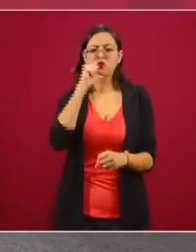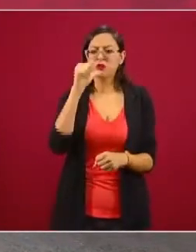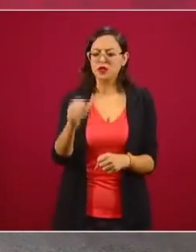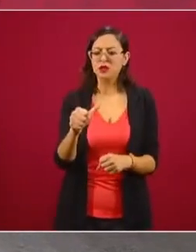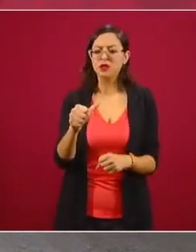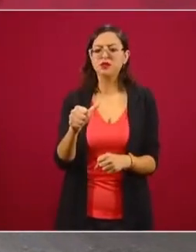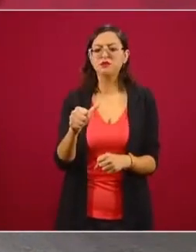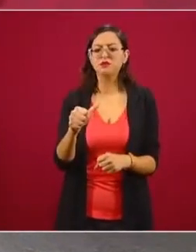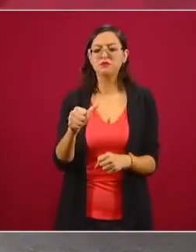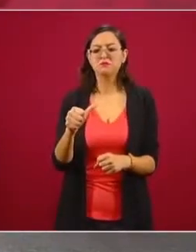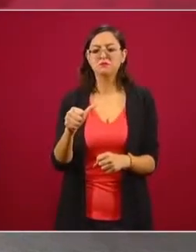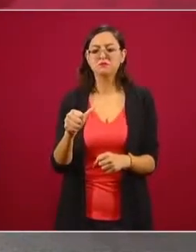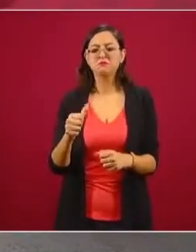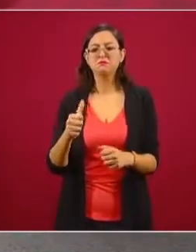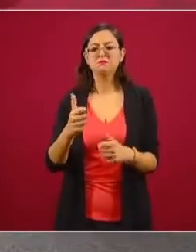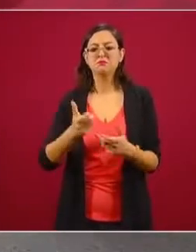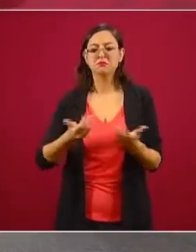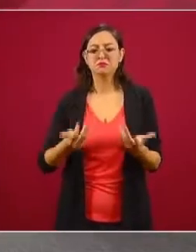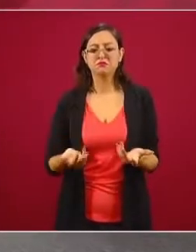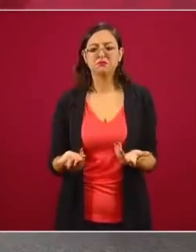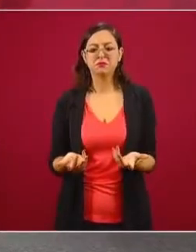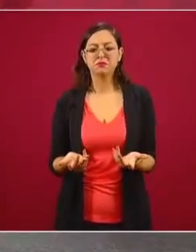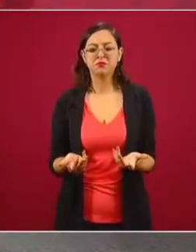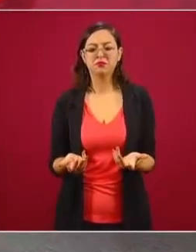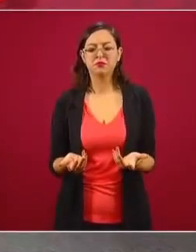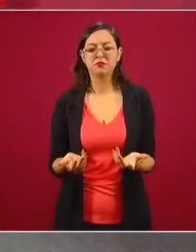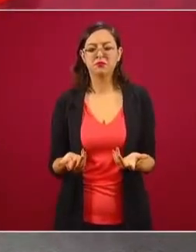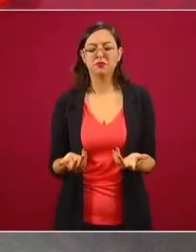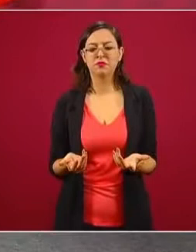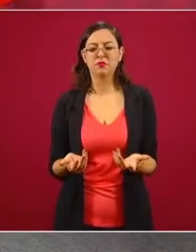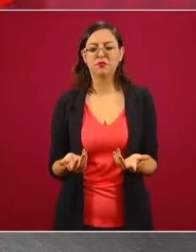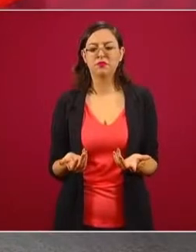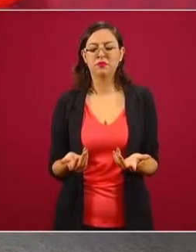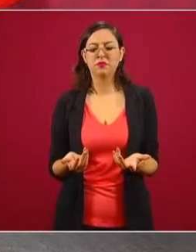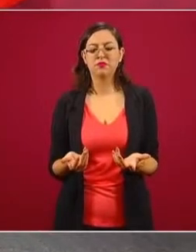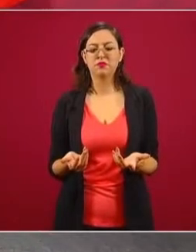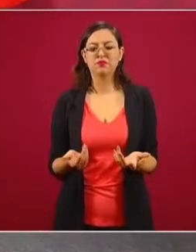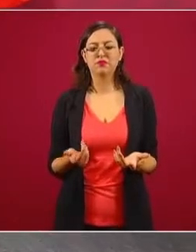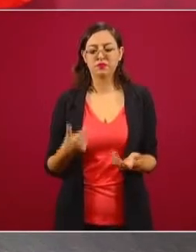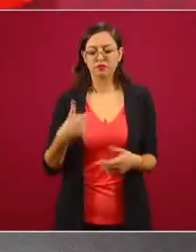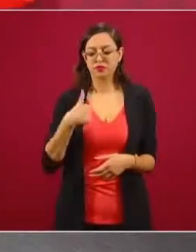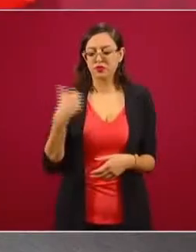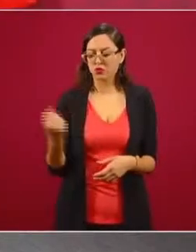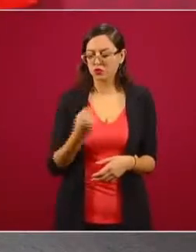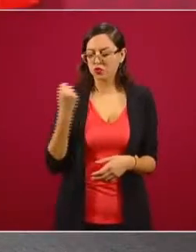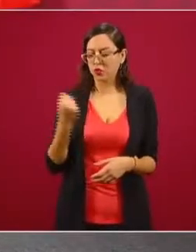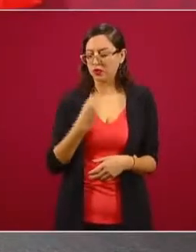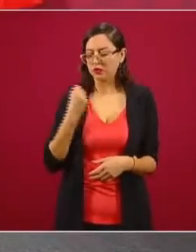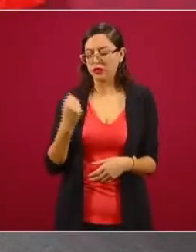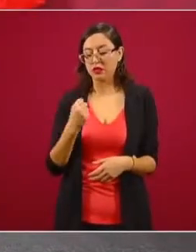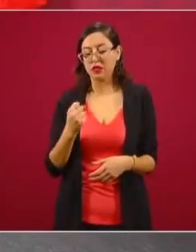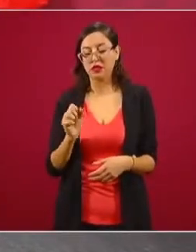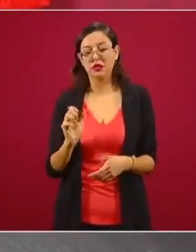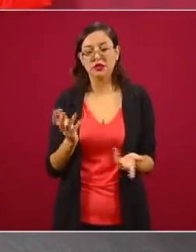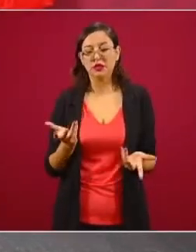de que no tengo afortunadamente